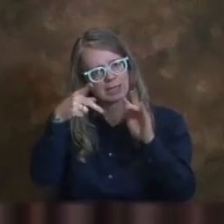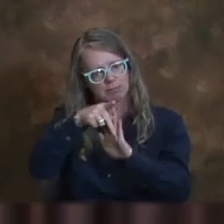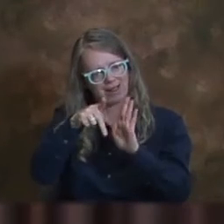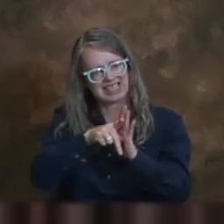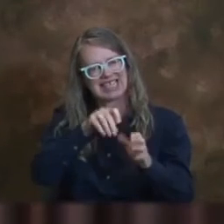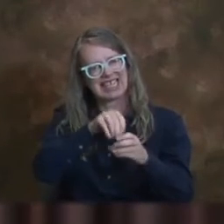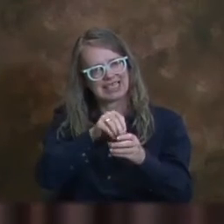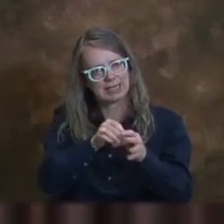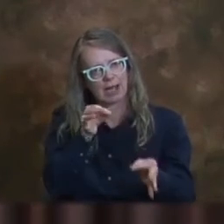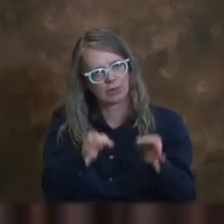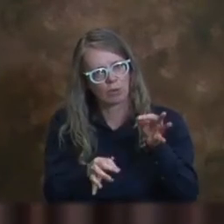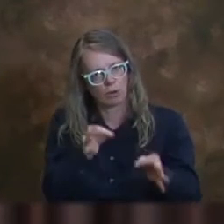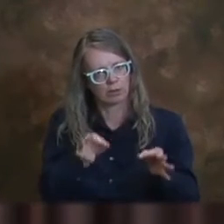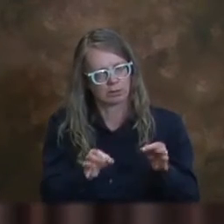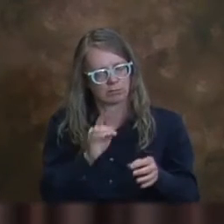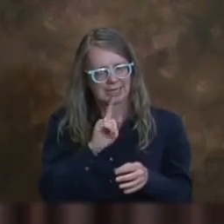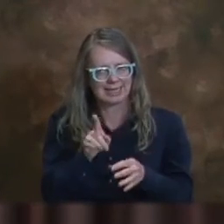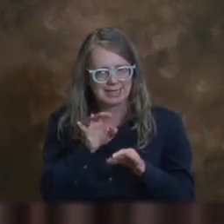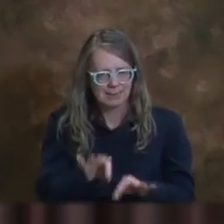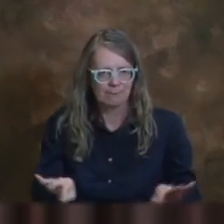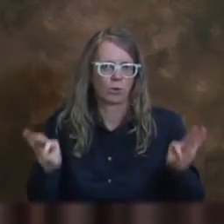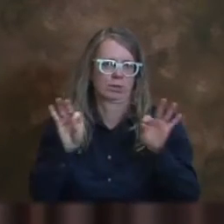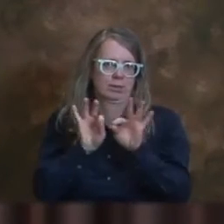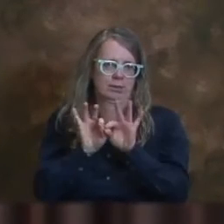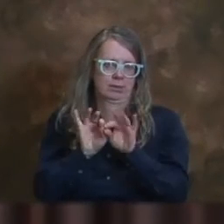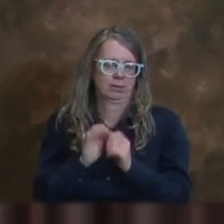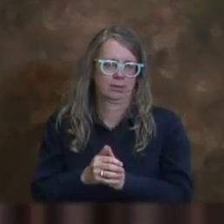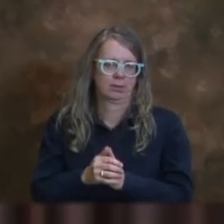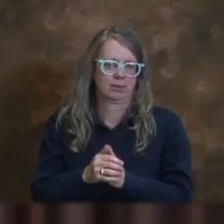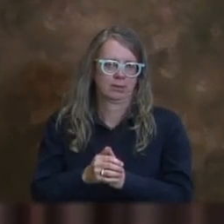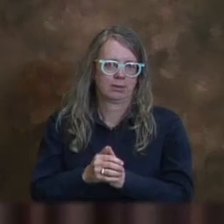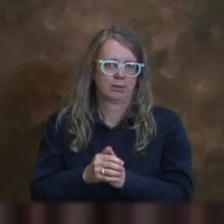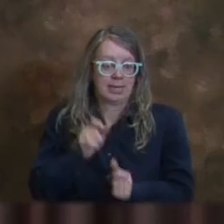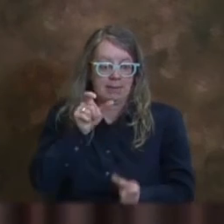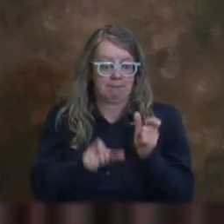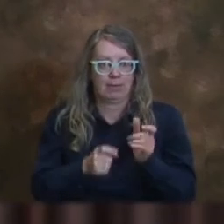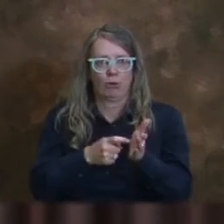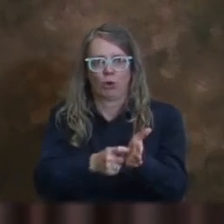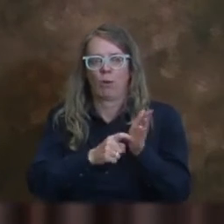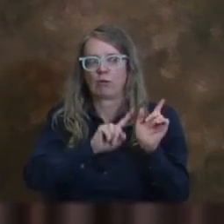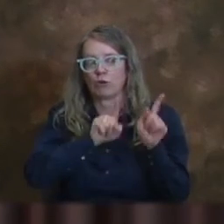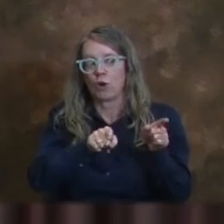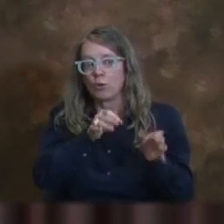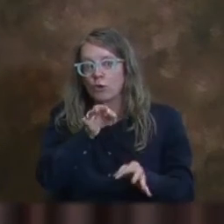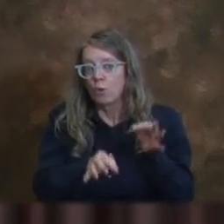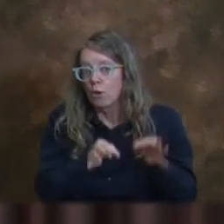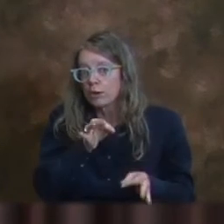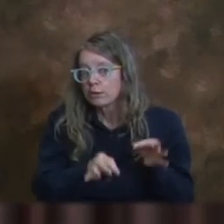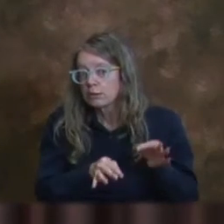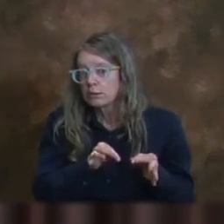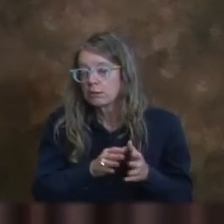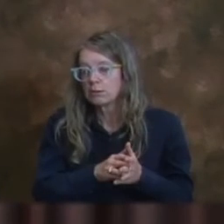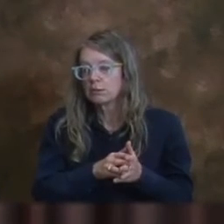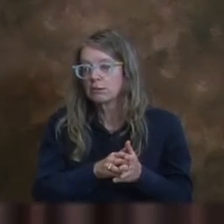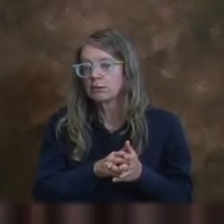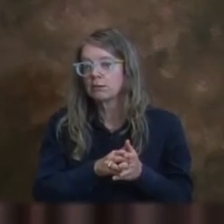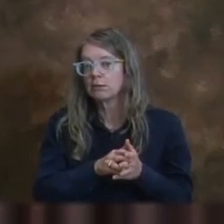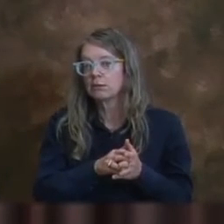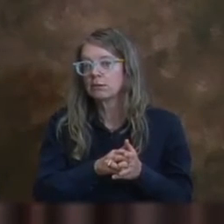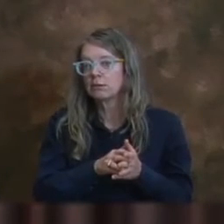importante porque estamos lidiando con personas que se tienen que reportar a la corte. A menudo no es algo,